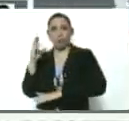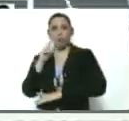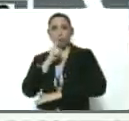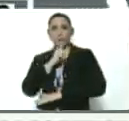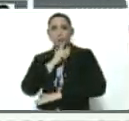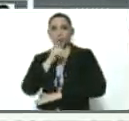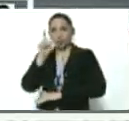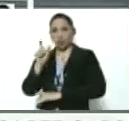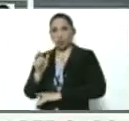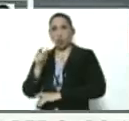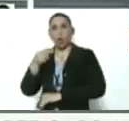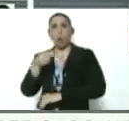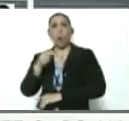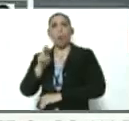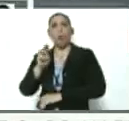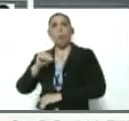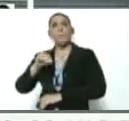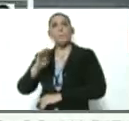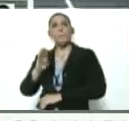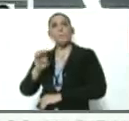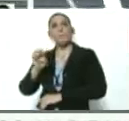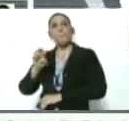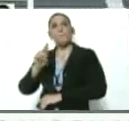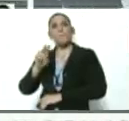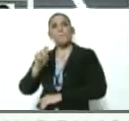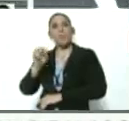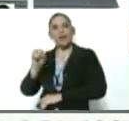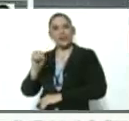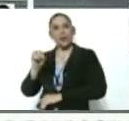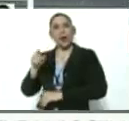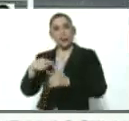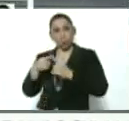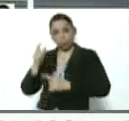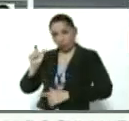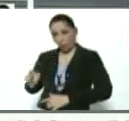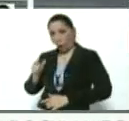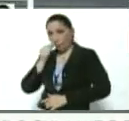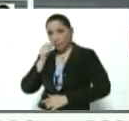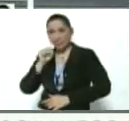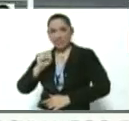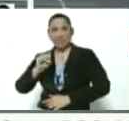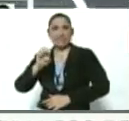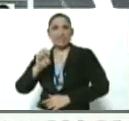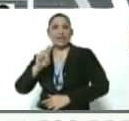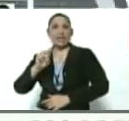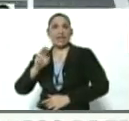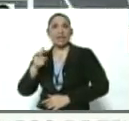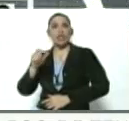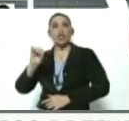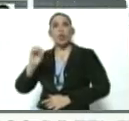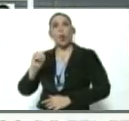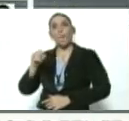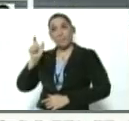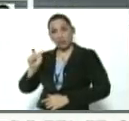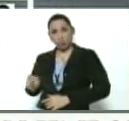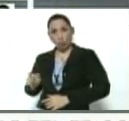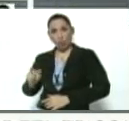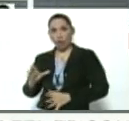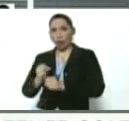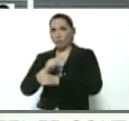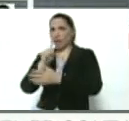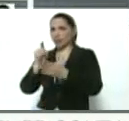Calderón Berti. Ese es Sergio Vergara, persona de absoluta confianza de Juan Guaidó, estaba en esa reunión. Un